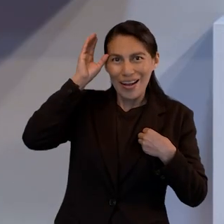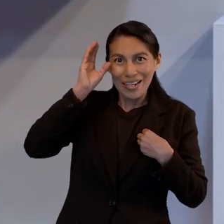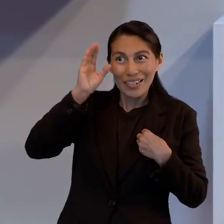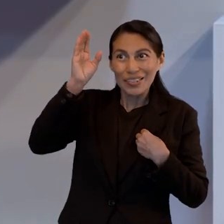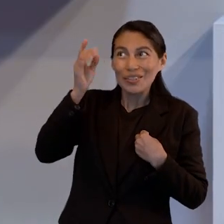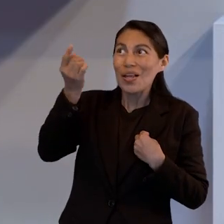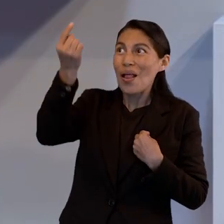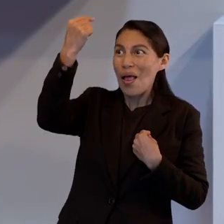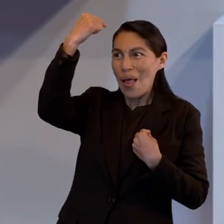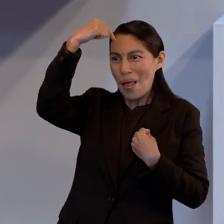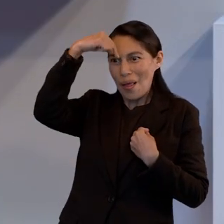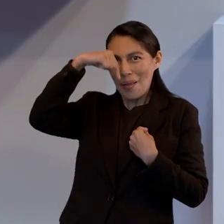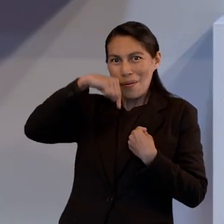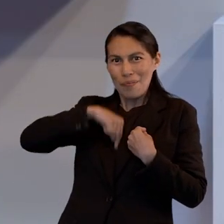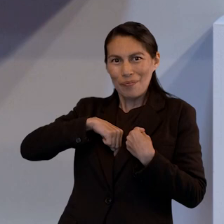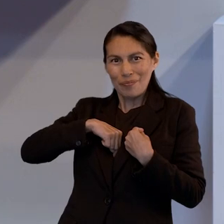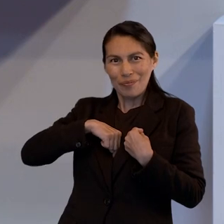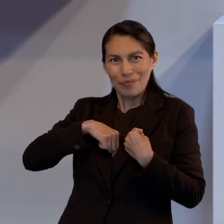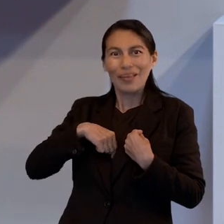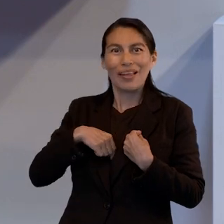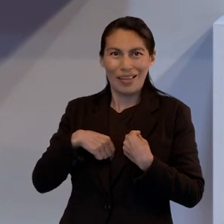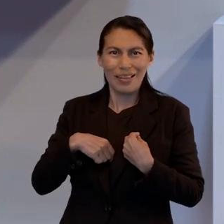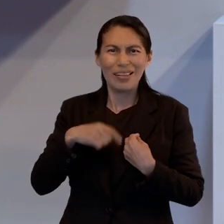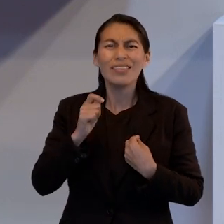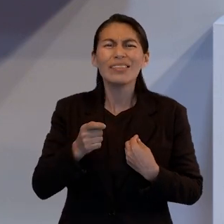para nosotros hoy en día?